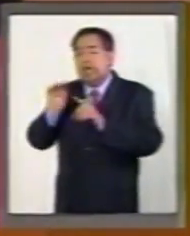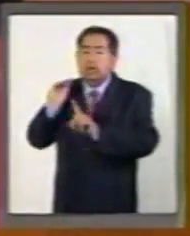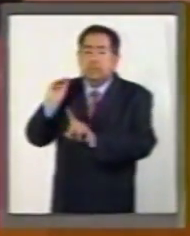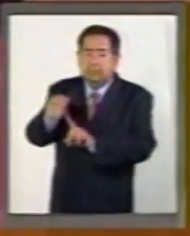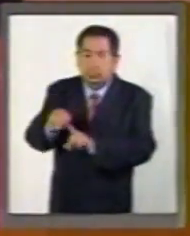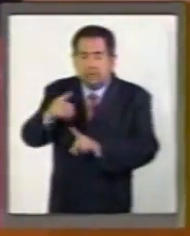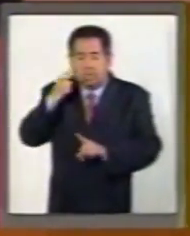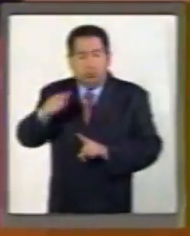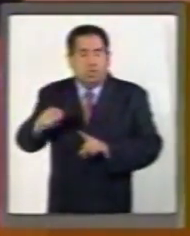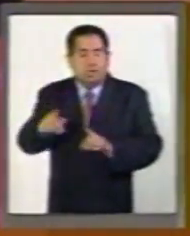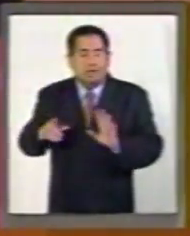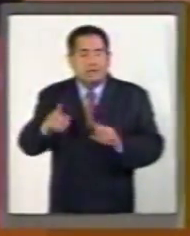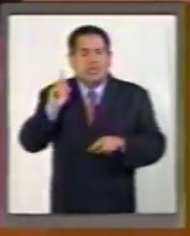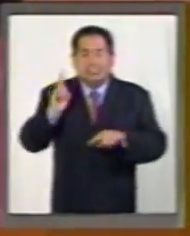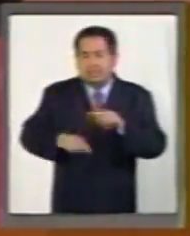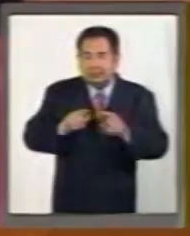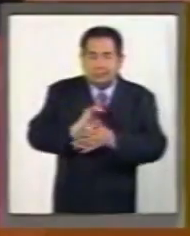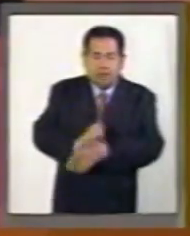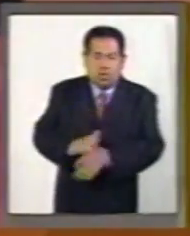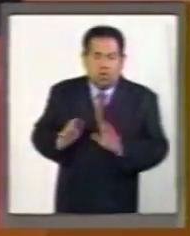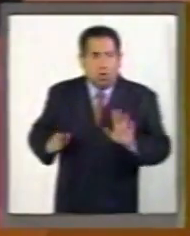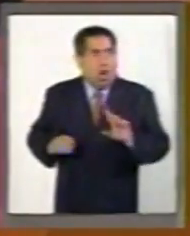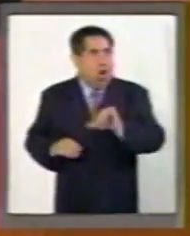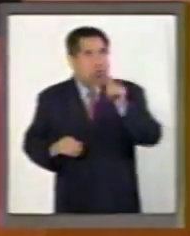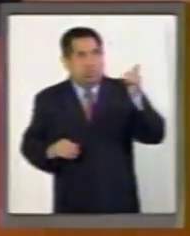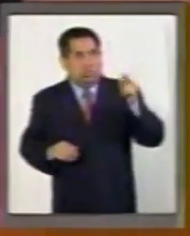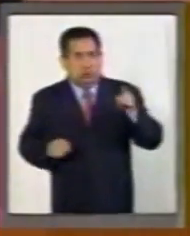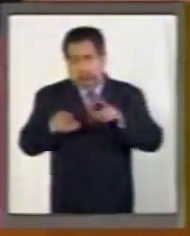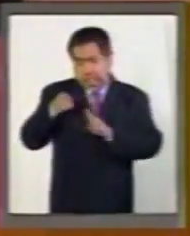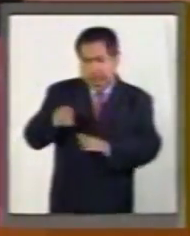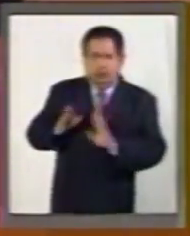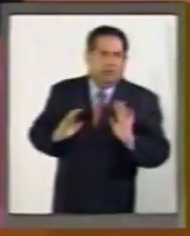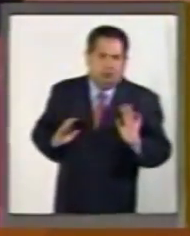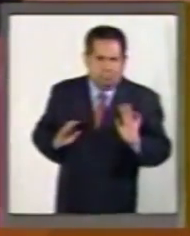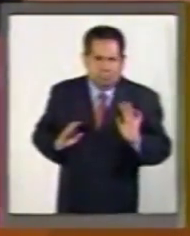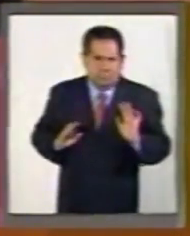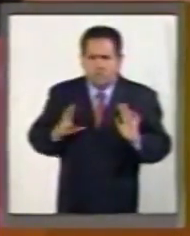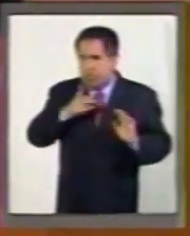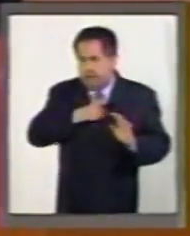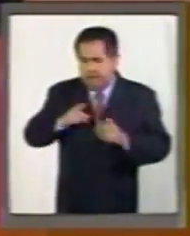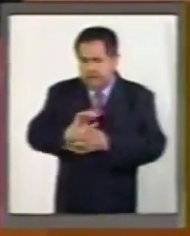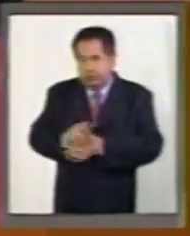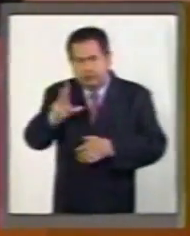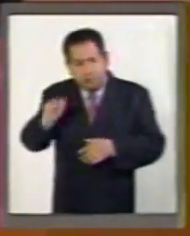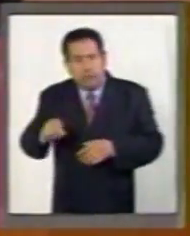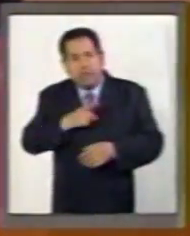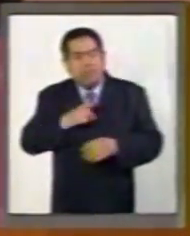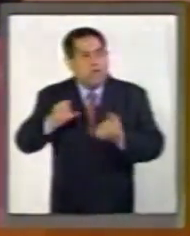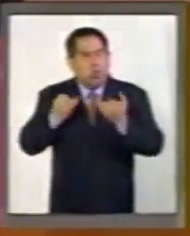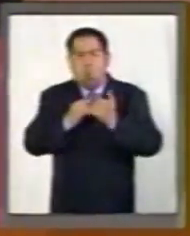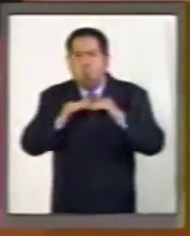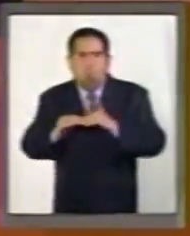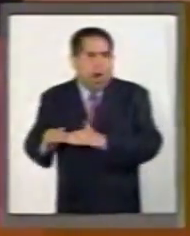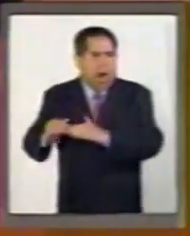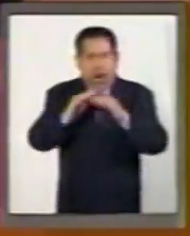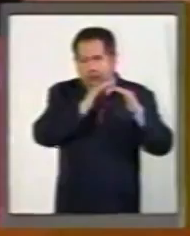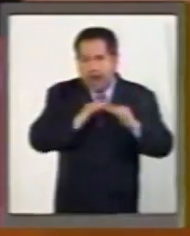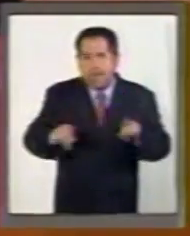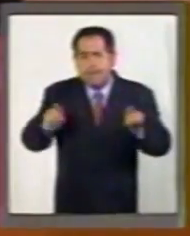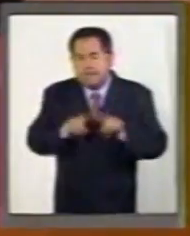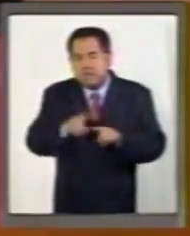porque eso es discriminatorio de la capital de la República. Debe de usarse los mismos